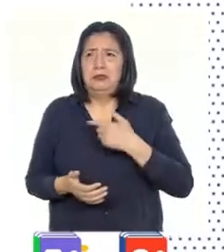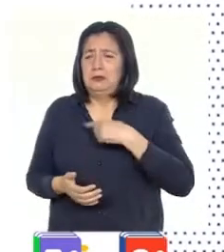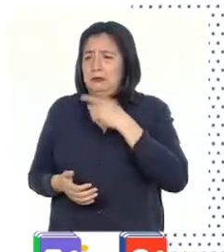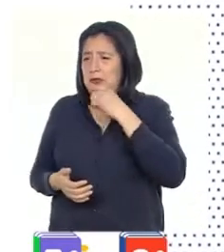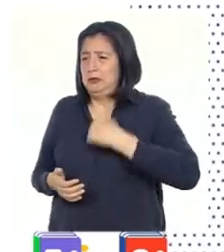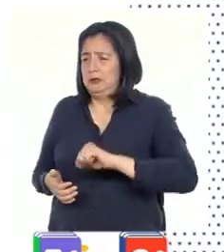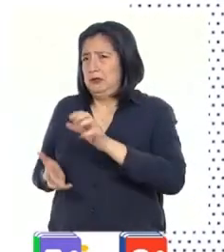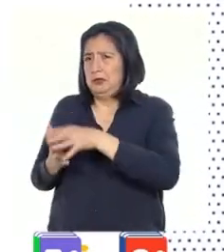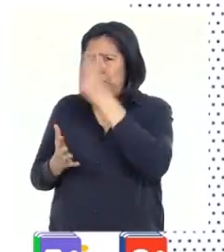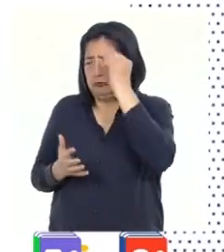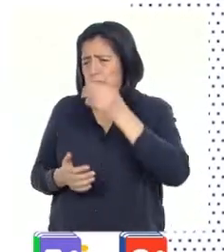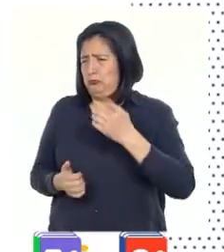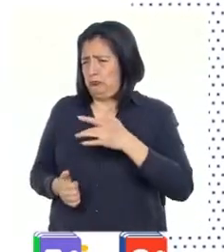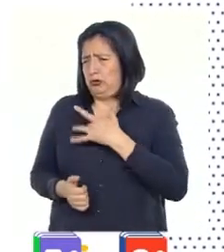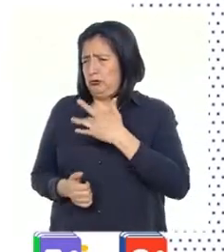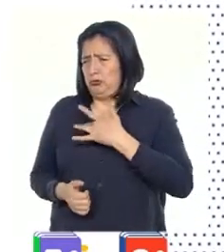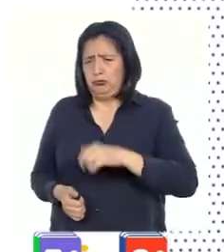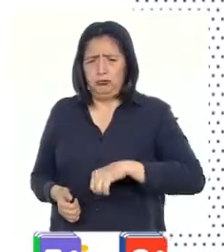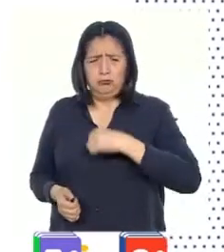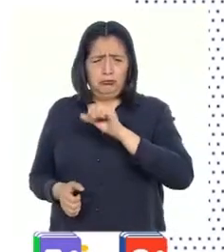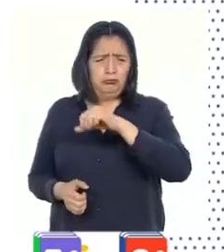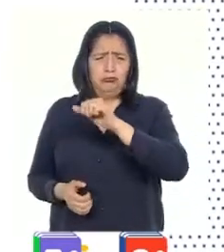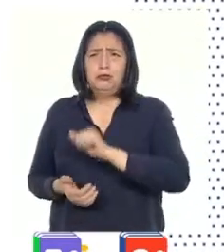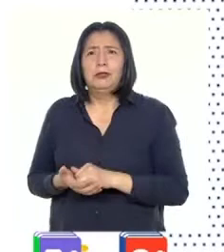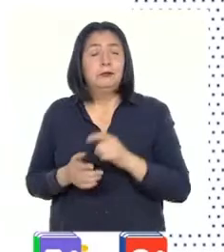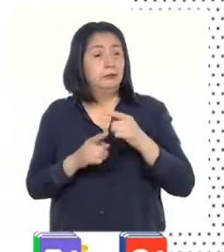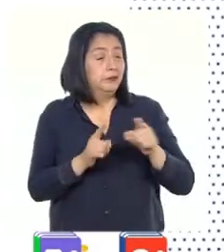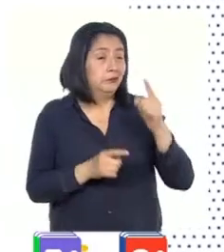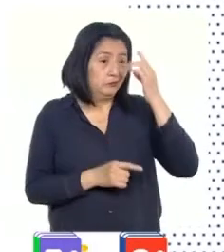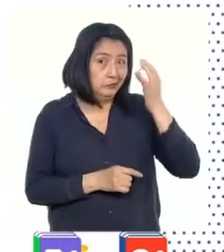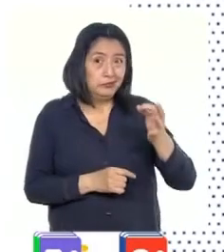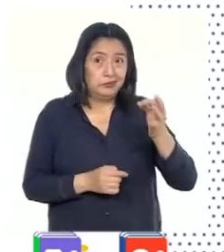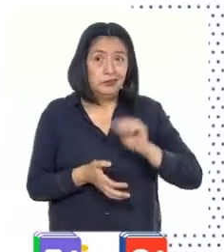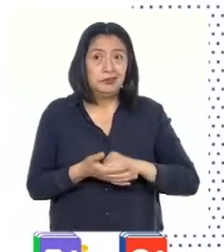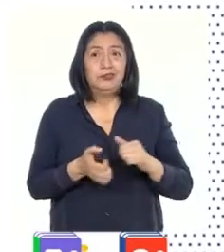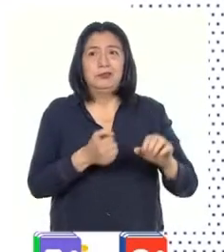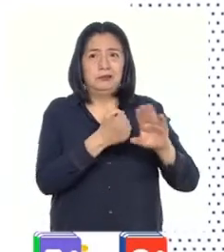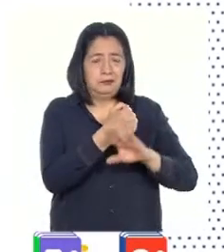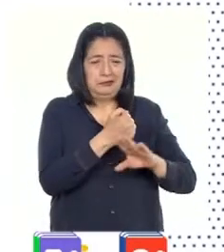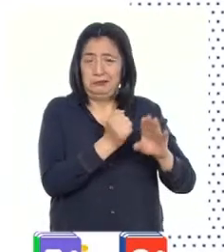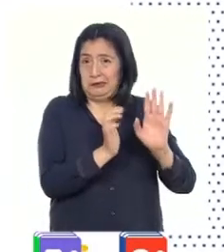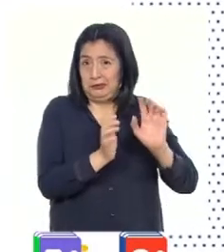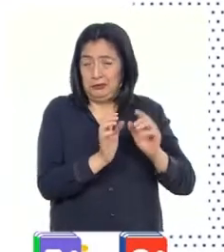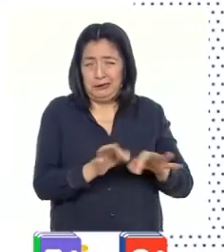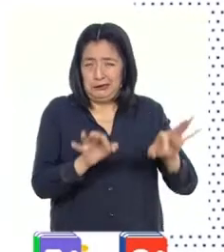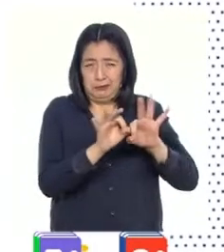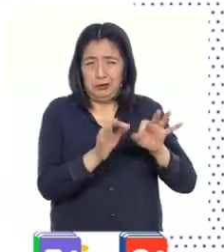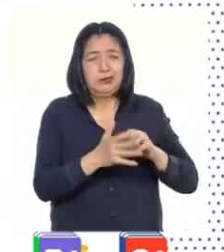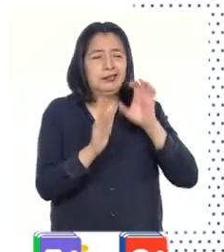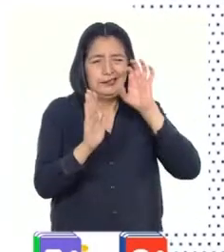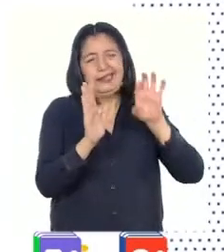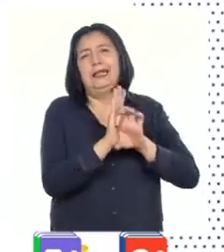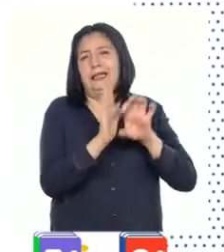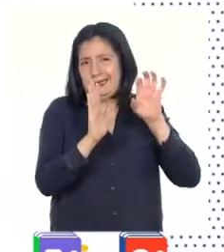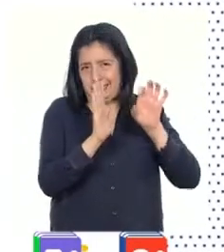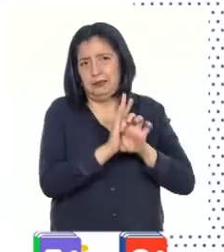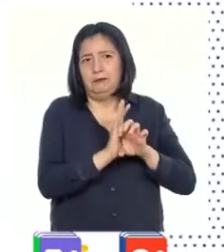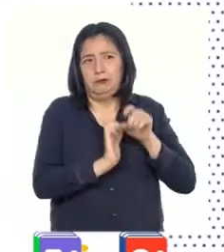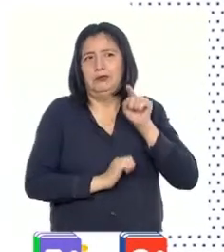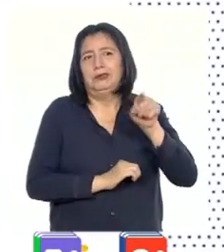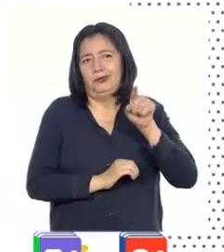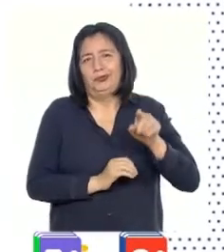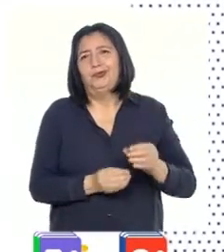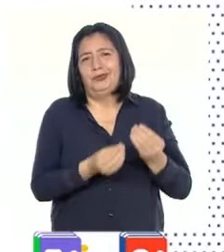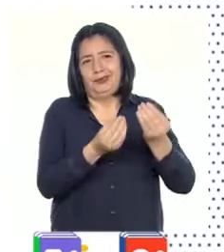mis hijos están aprendiendo eso y yo me siento muy orgulloso de eso. Pero creo que lo básico, básico, básico, es el ejemplo que tú